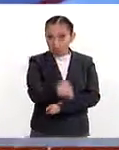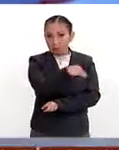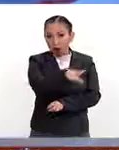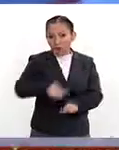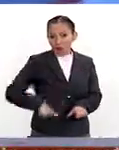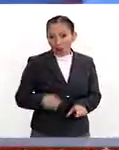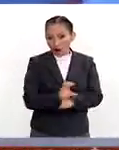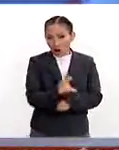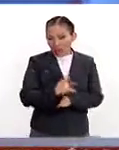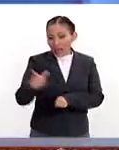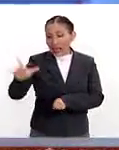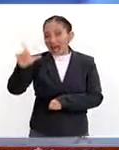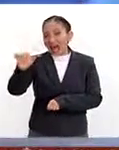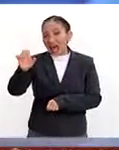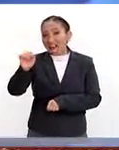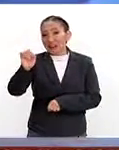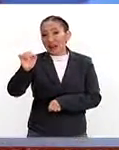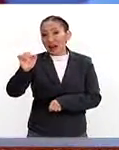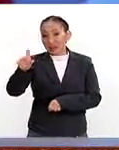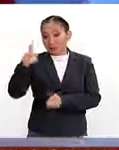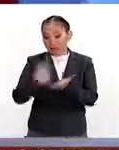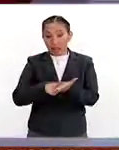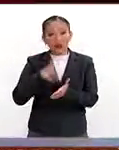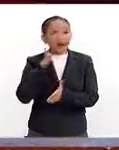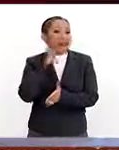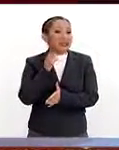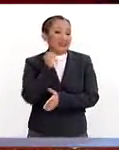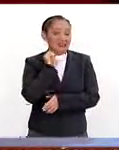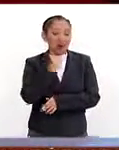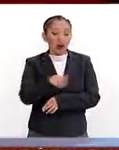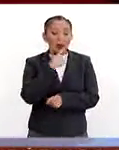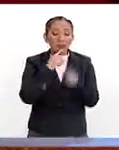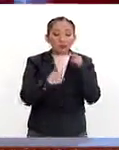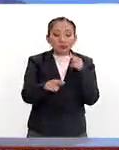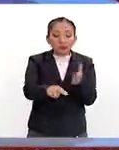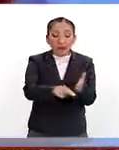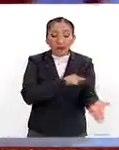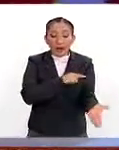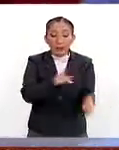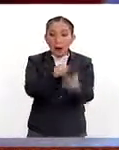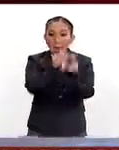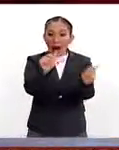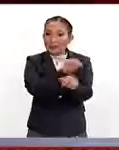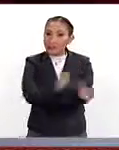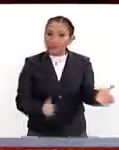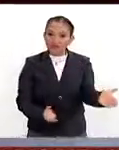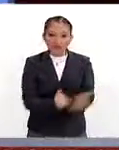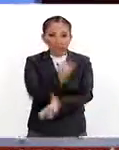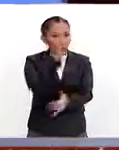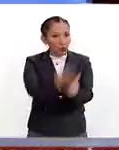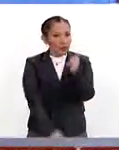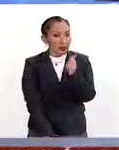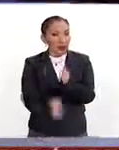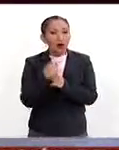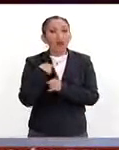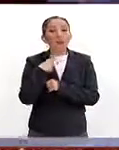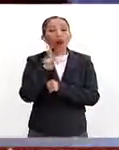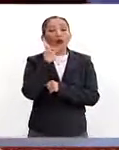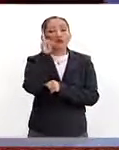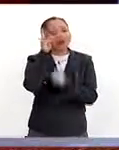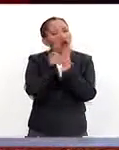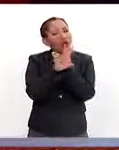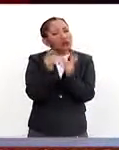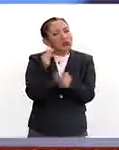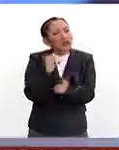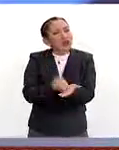el gobierno colombiano y las FARC, para que en el Congreso se lleve a cabo esta firma de paz definitiva. No obstante, hay un elemento